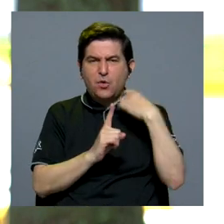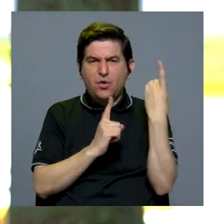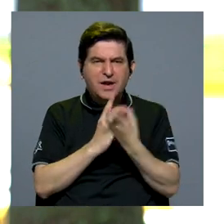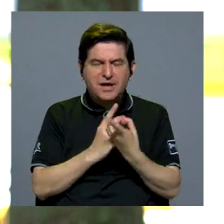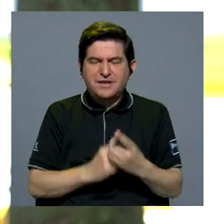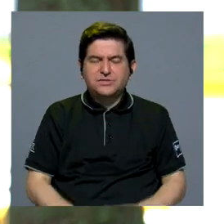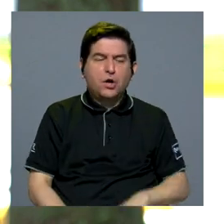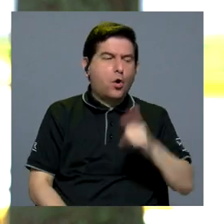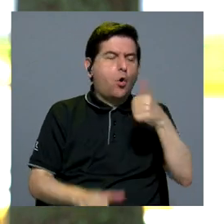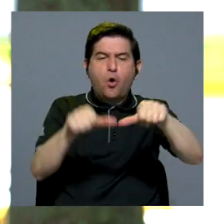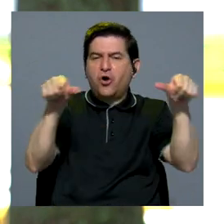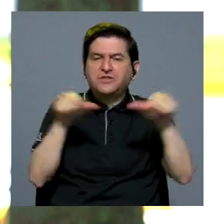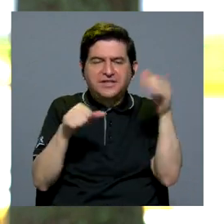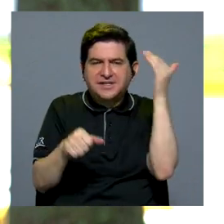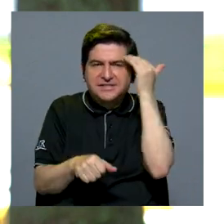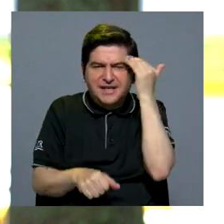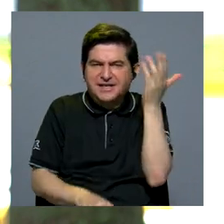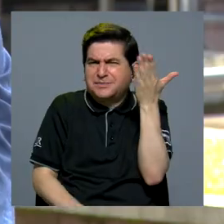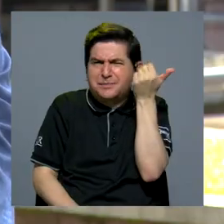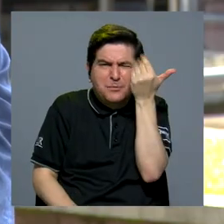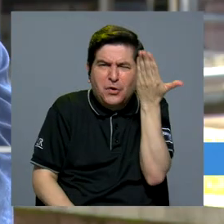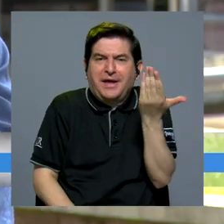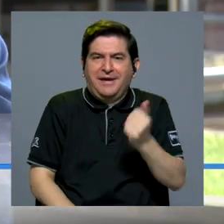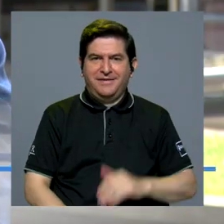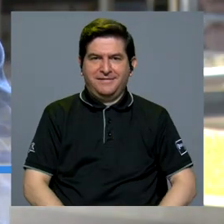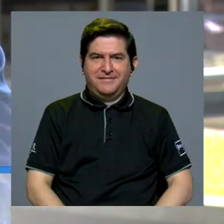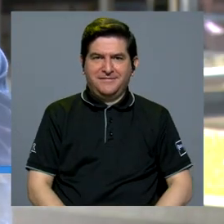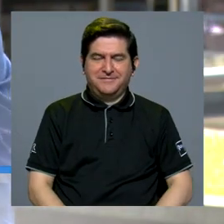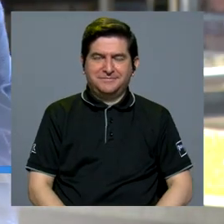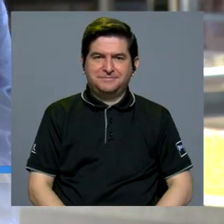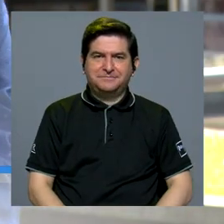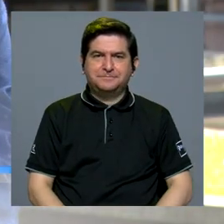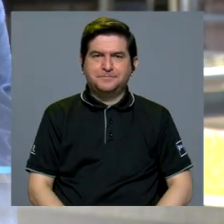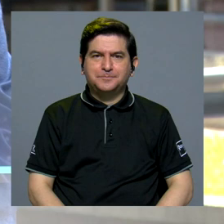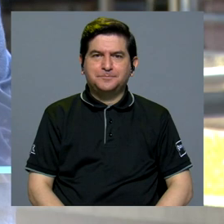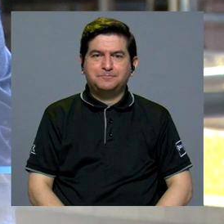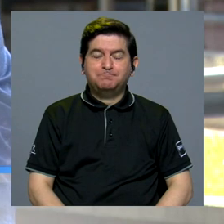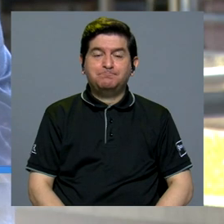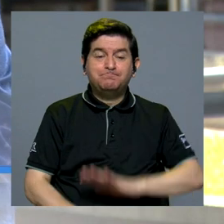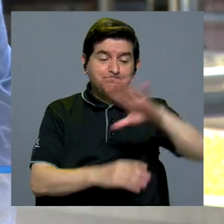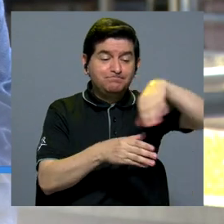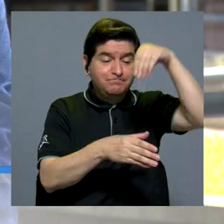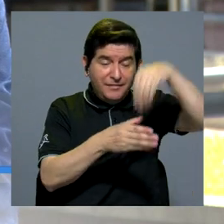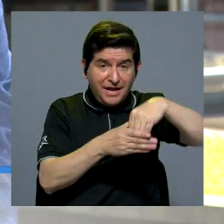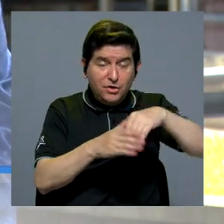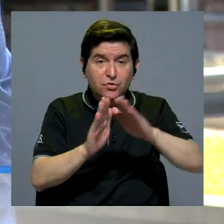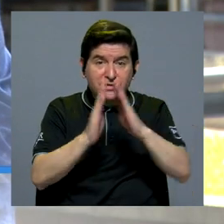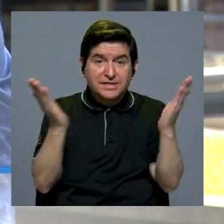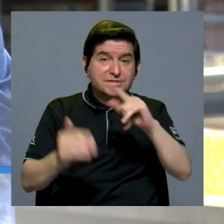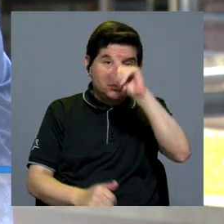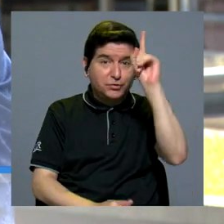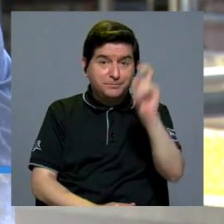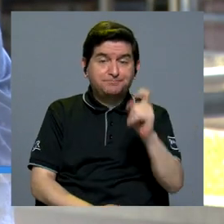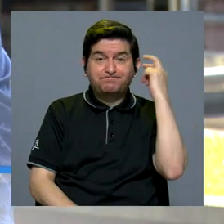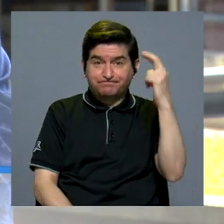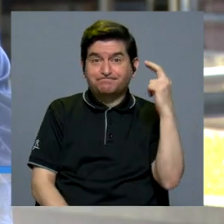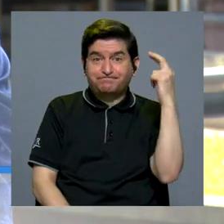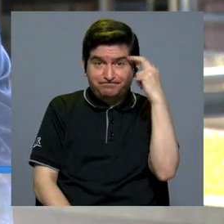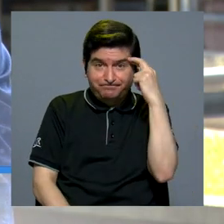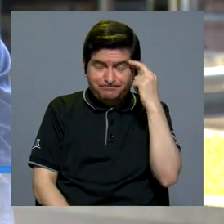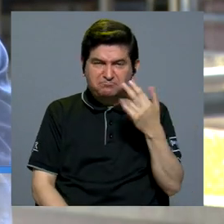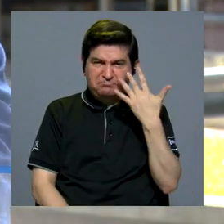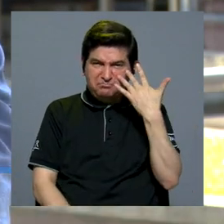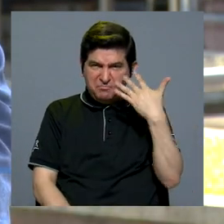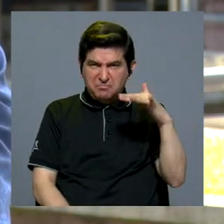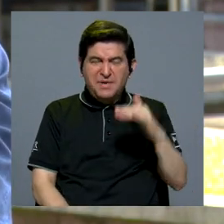sociedad contemporánea otras áreas de conocimiento. ¿Por qué? Bueno, justamente el contexto abre esta pregunta en vista de